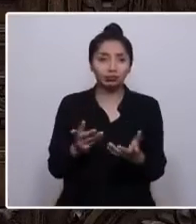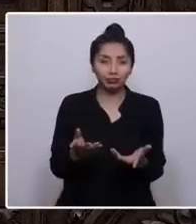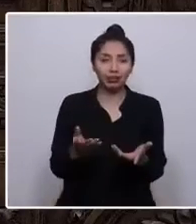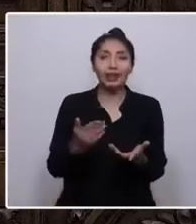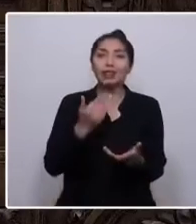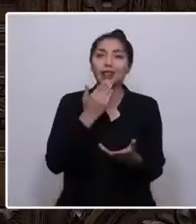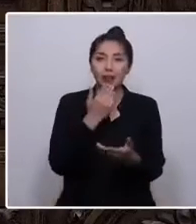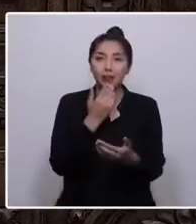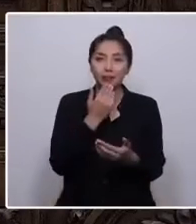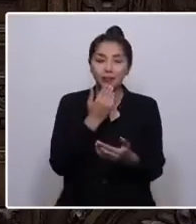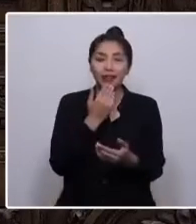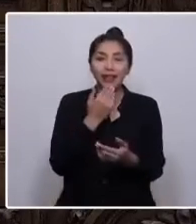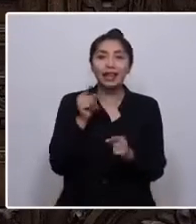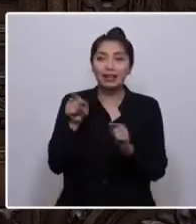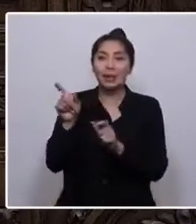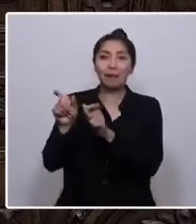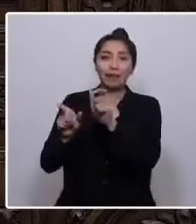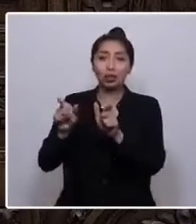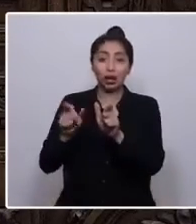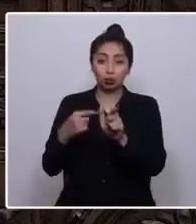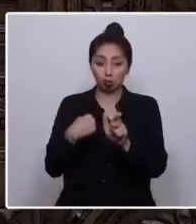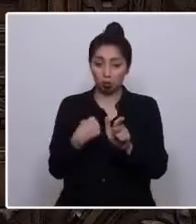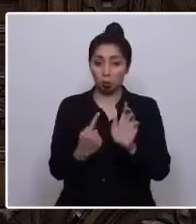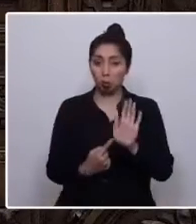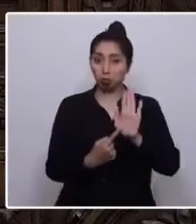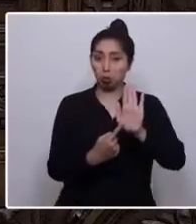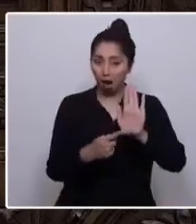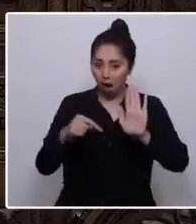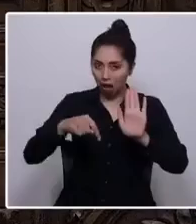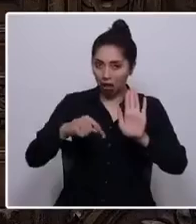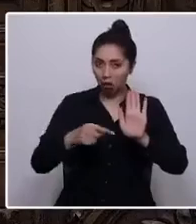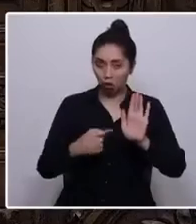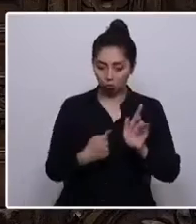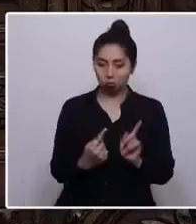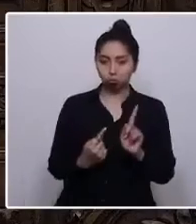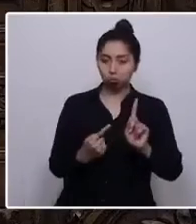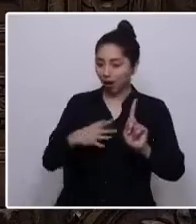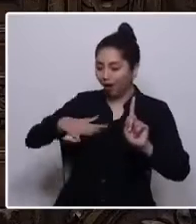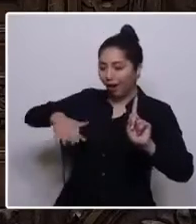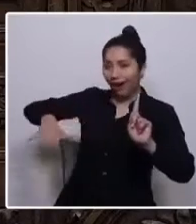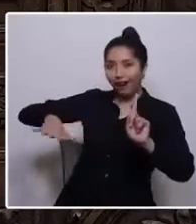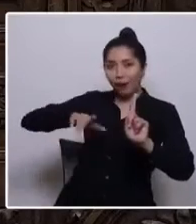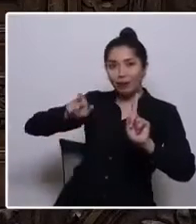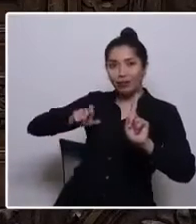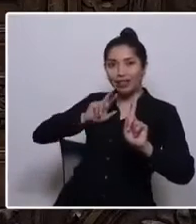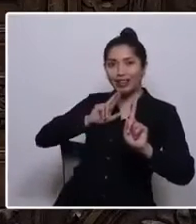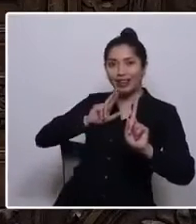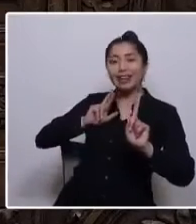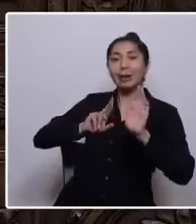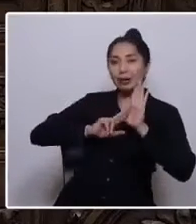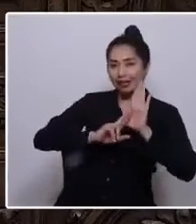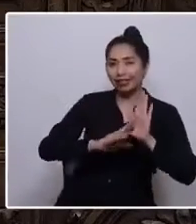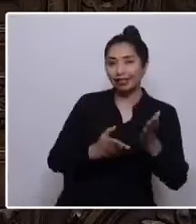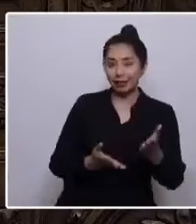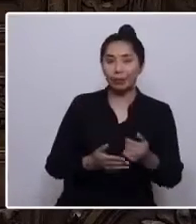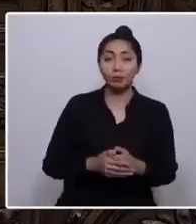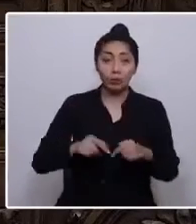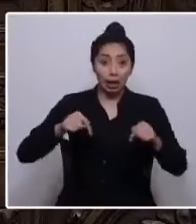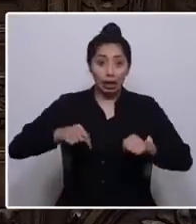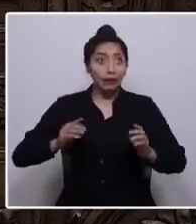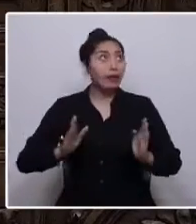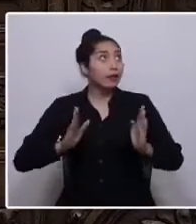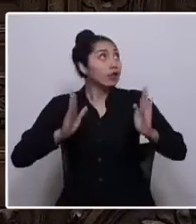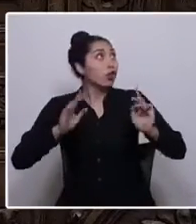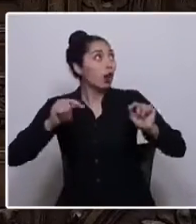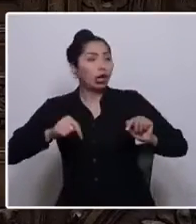aquellas a quienes representamos. Lo segundo, este edificio tiene historia y memoria. Por